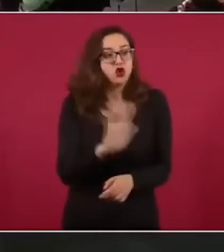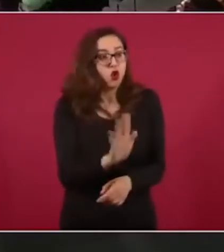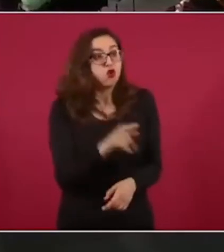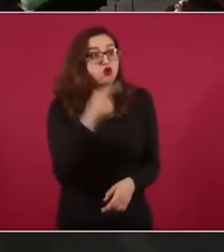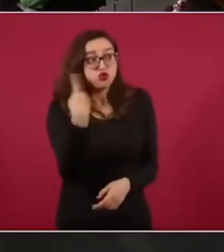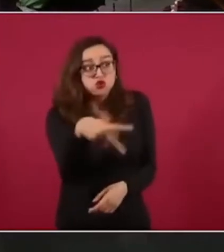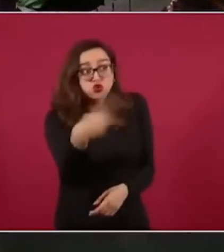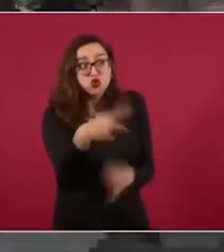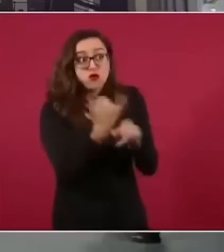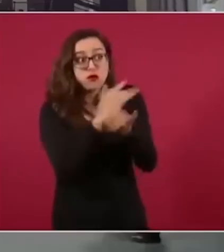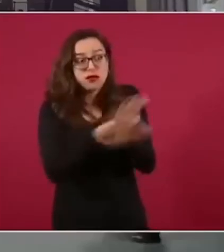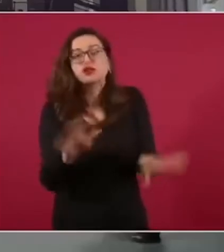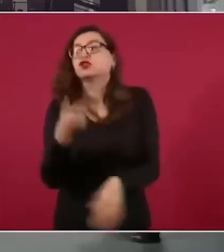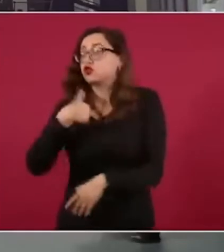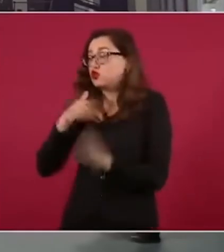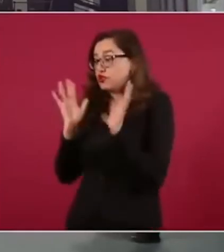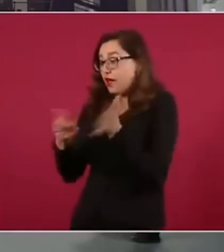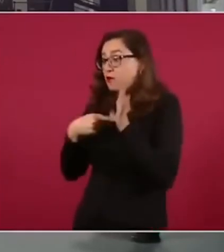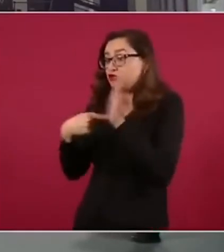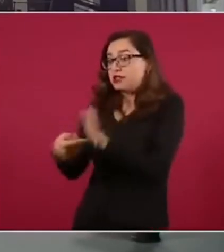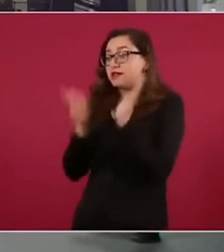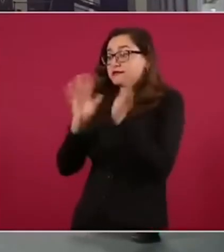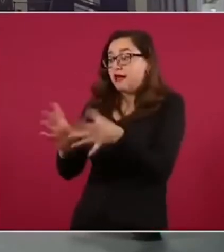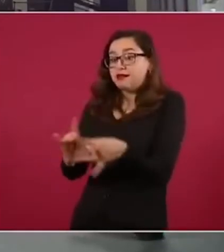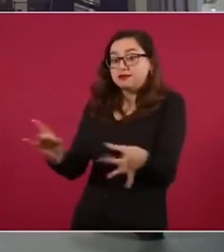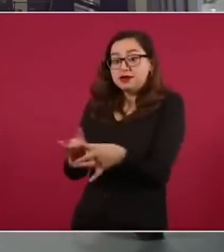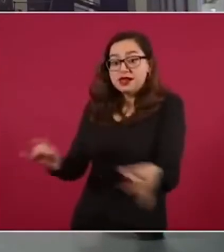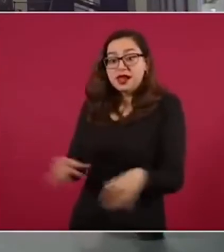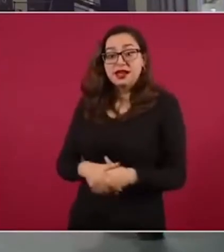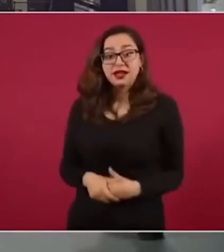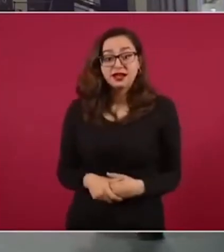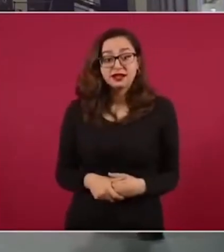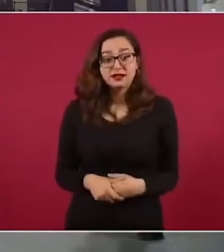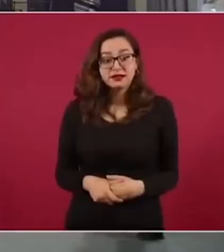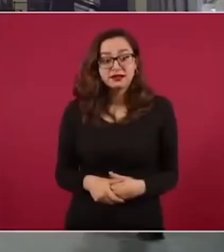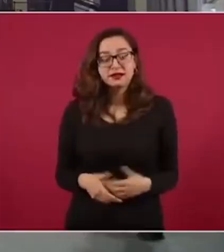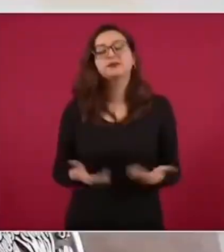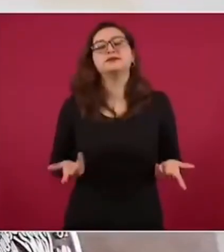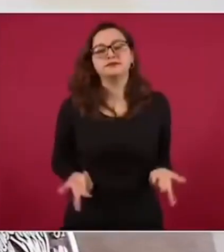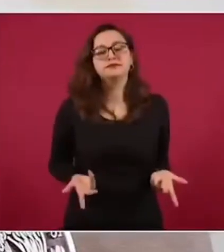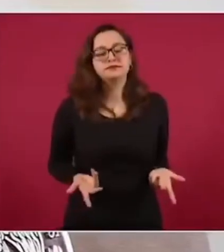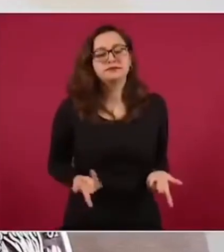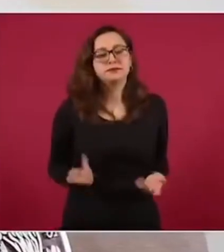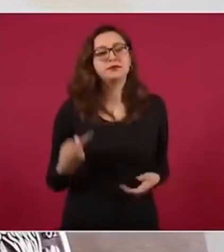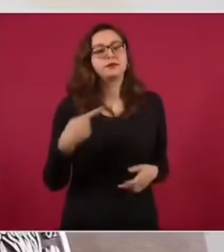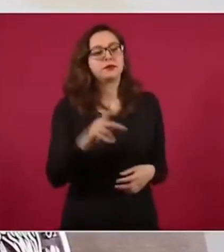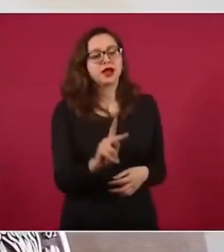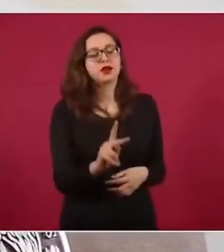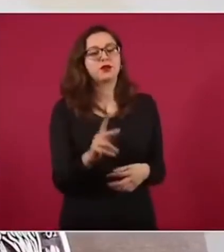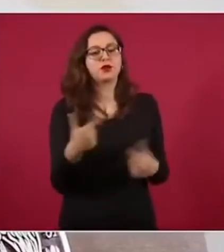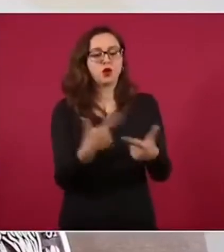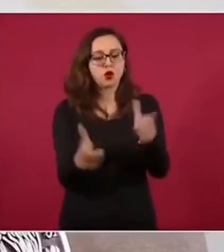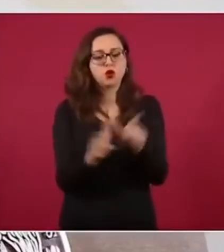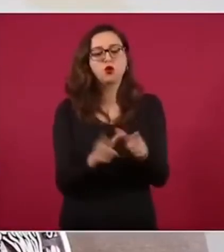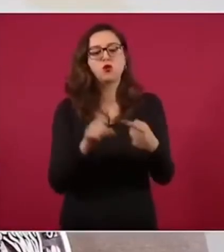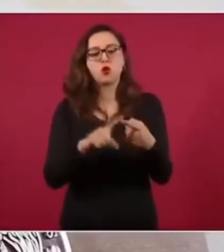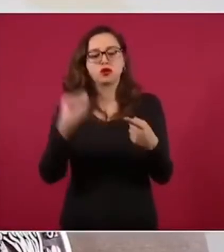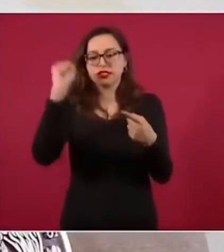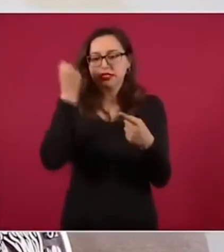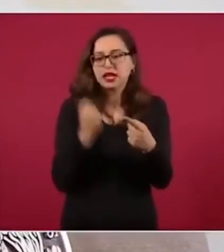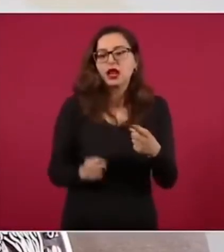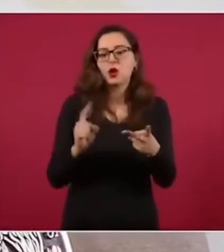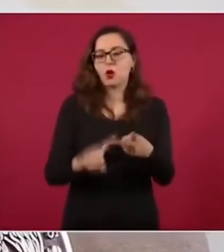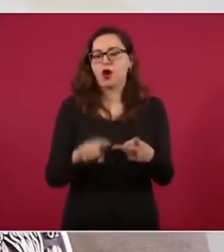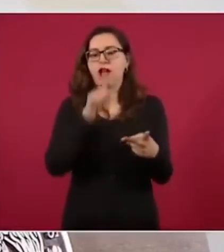Nada más que el Grupo Sinaloa, el Grupo Jalisco,